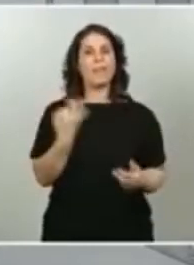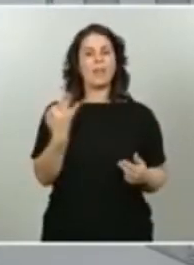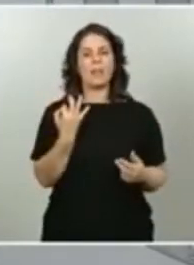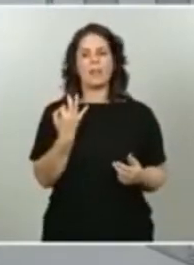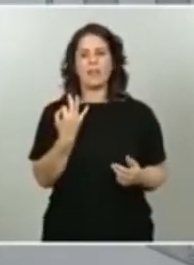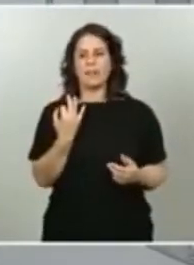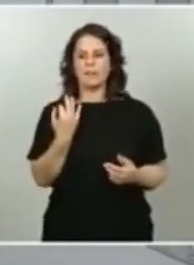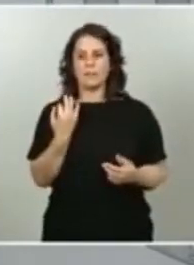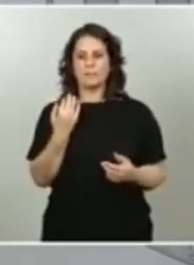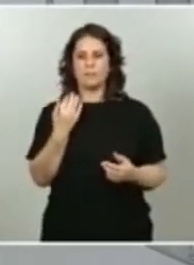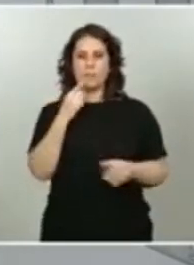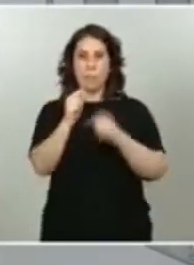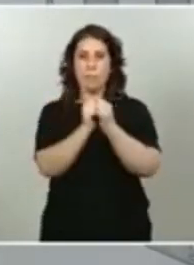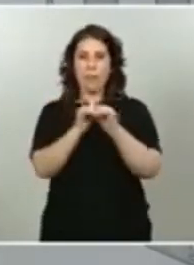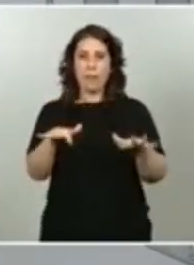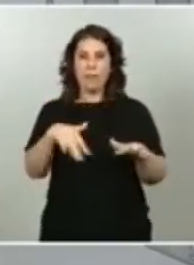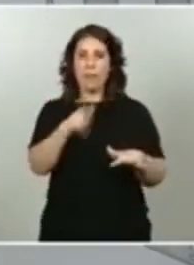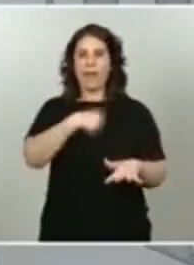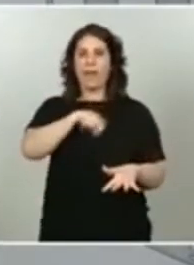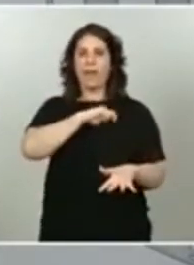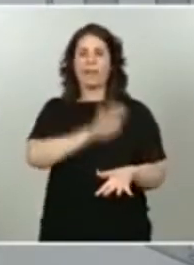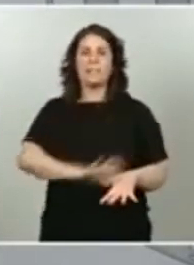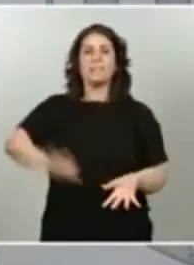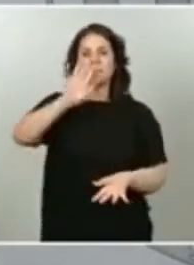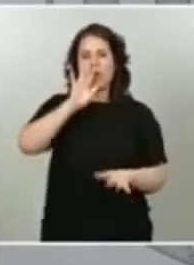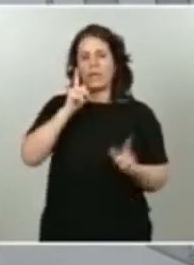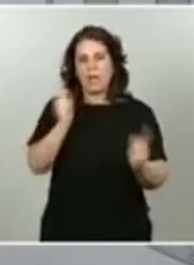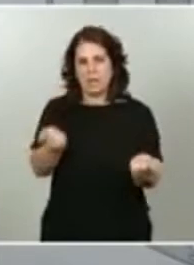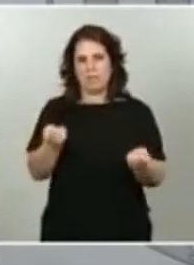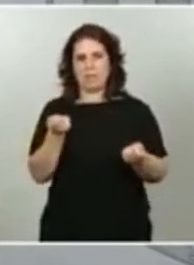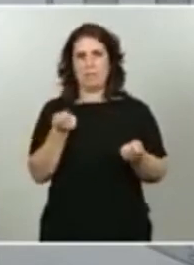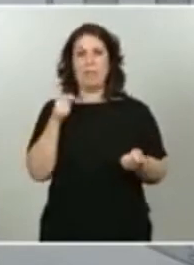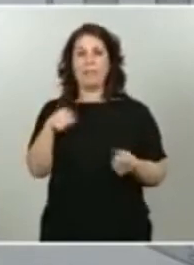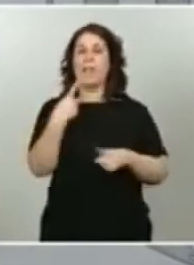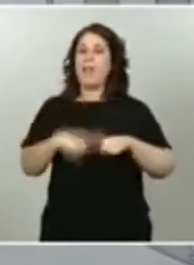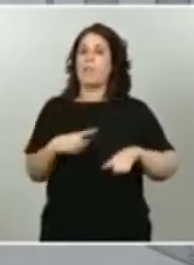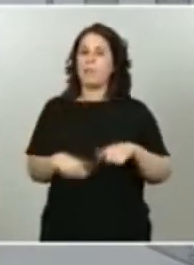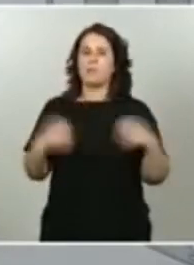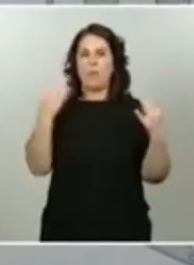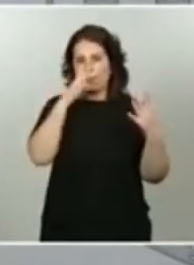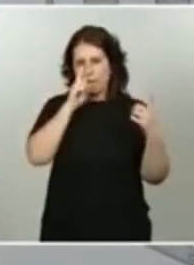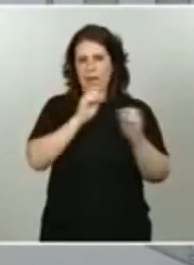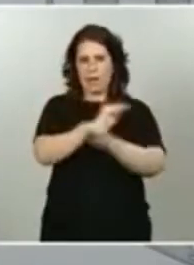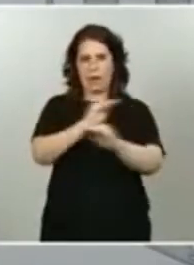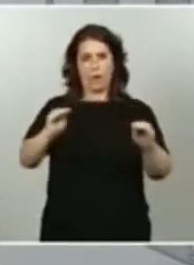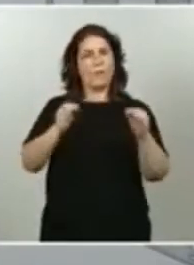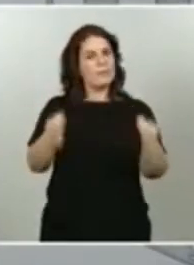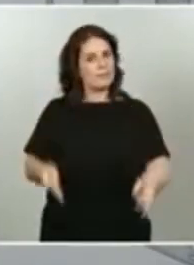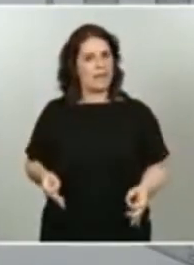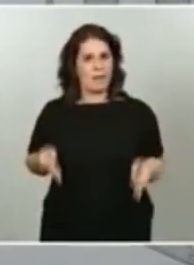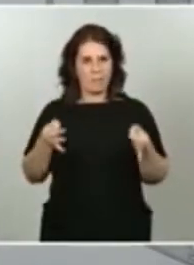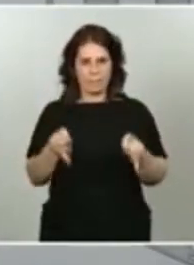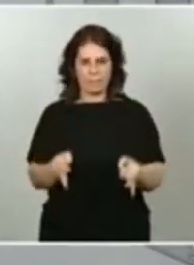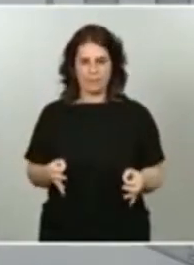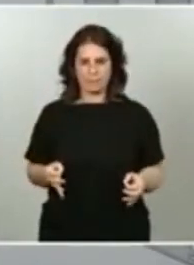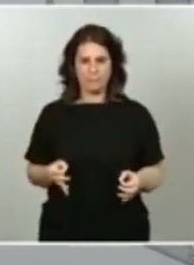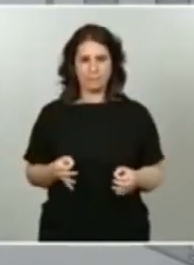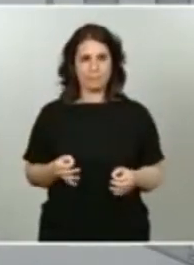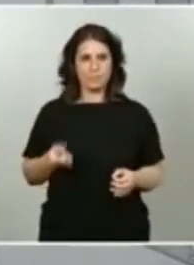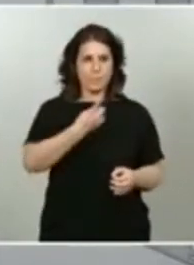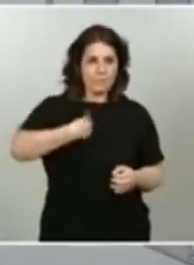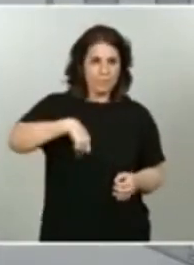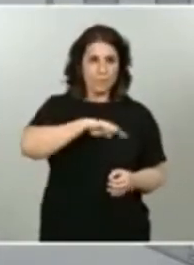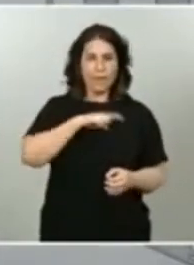pandemia en nuestro país. Y esto es un elemento que tenemos que recordar siempre. Tenemos que seguir el